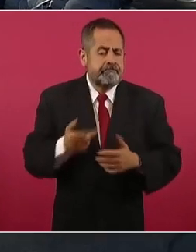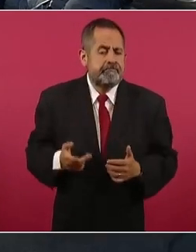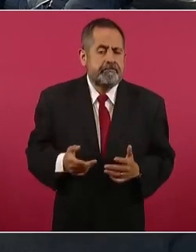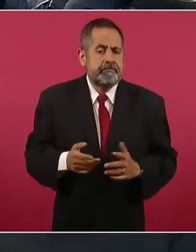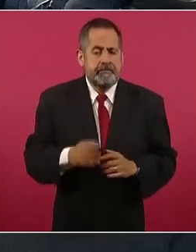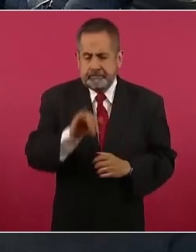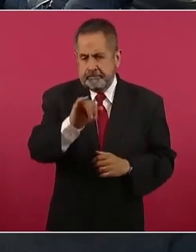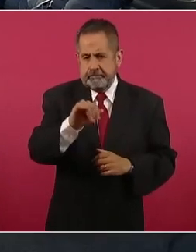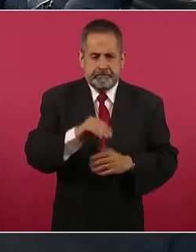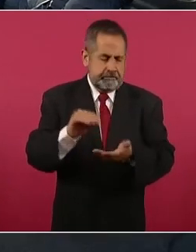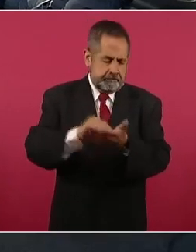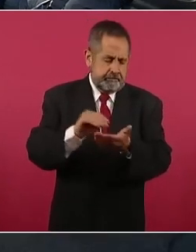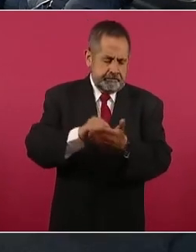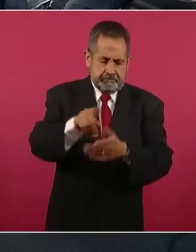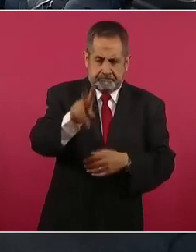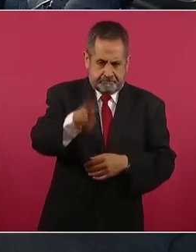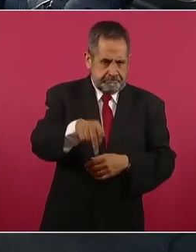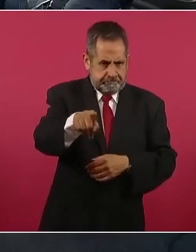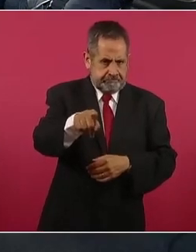En efecto,